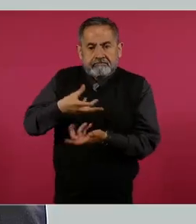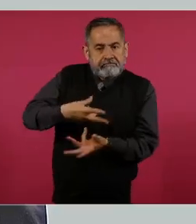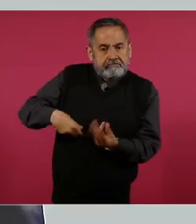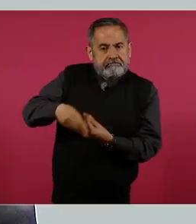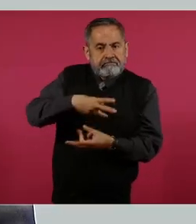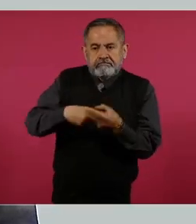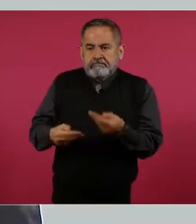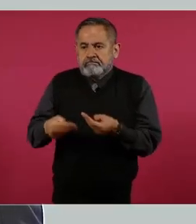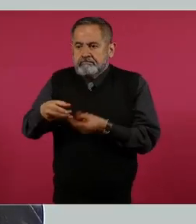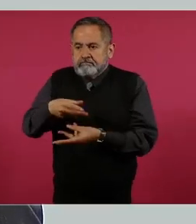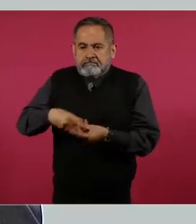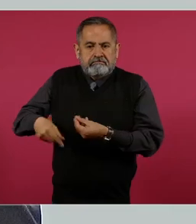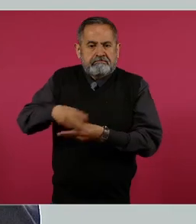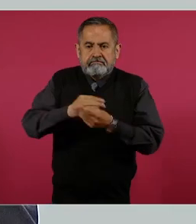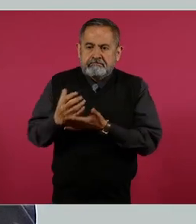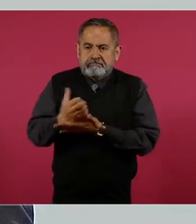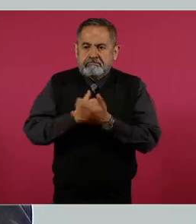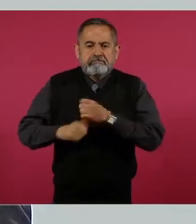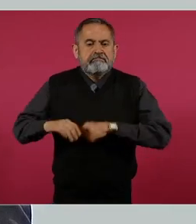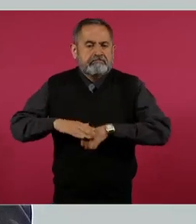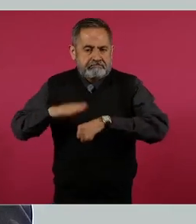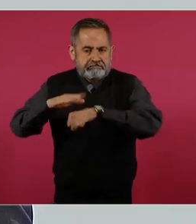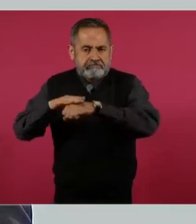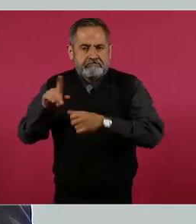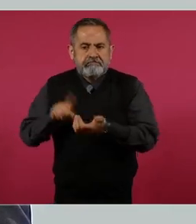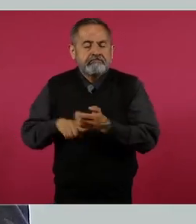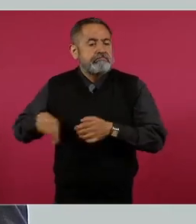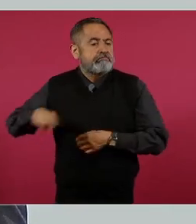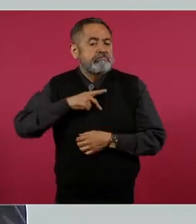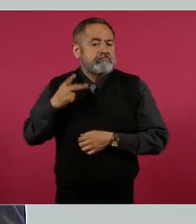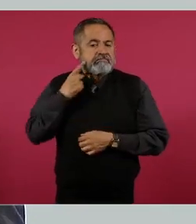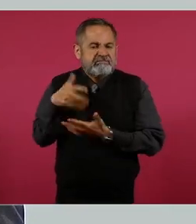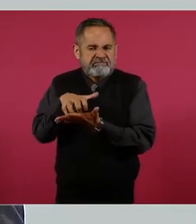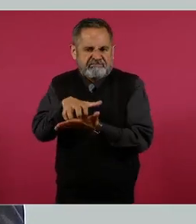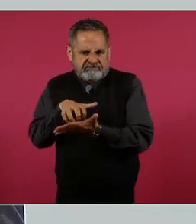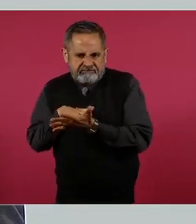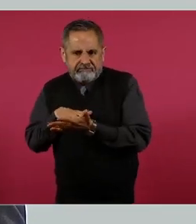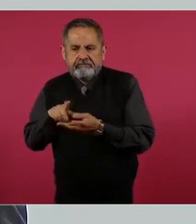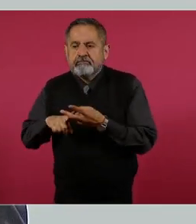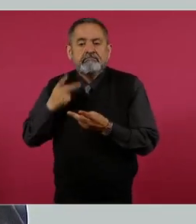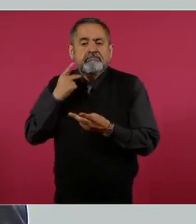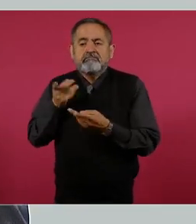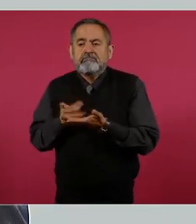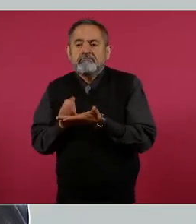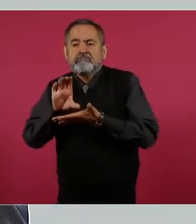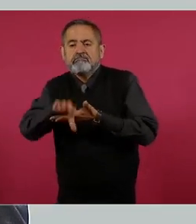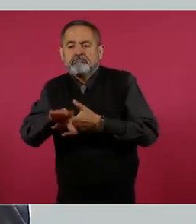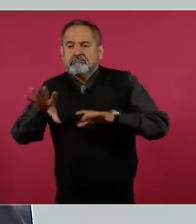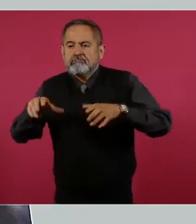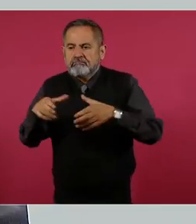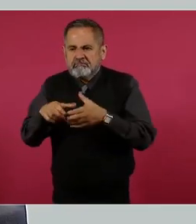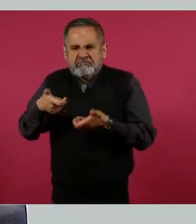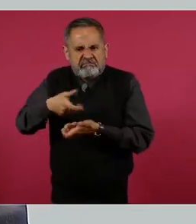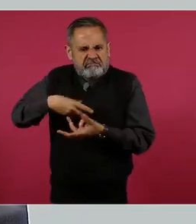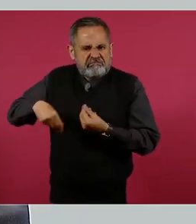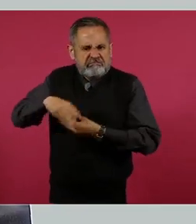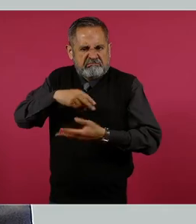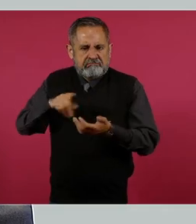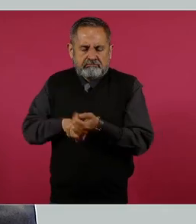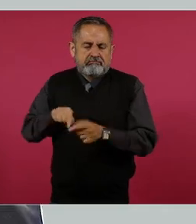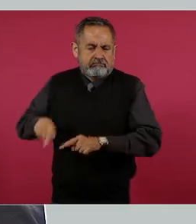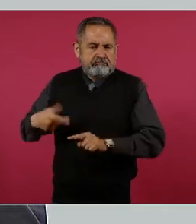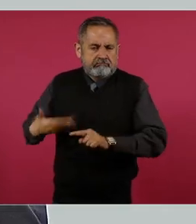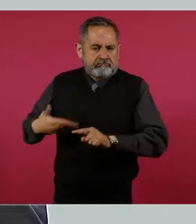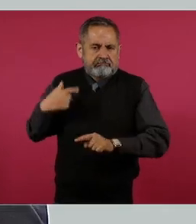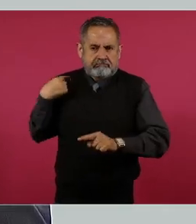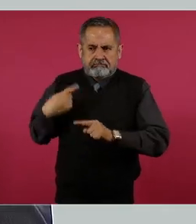administración, derivado de las políticas de austeridad y la política de inversión pública implementada y desplegada por